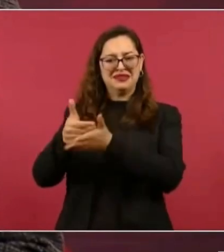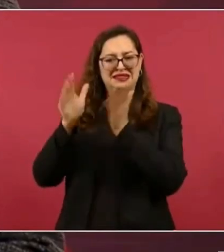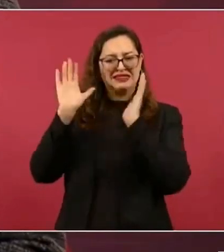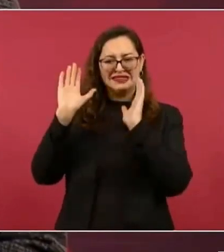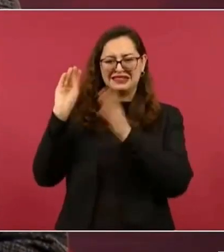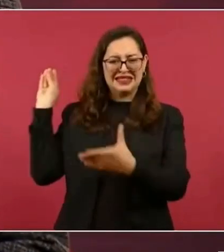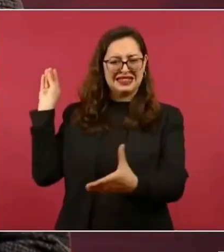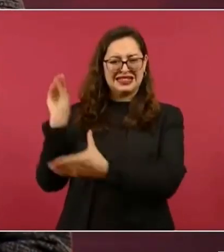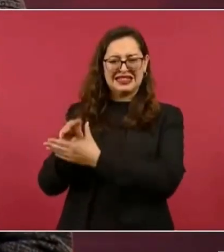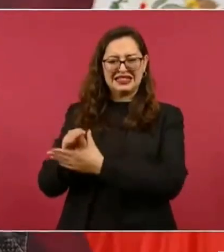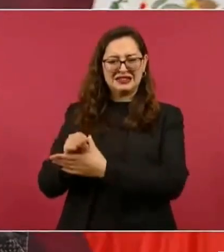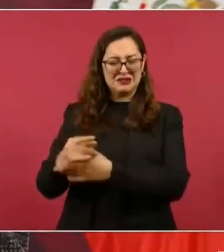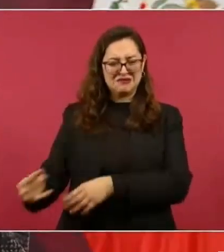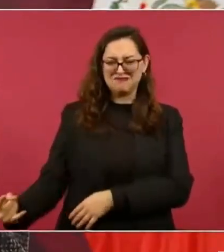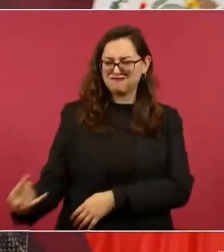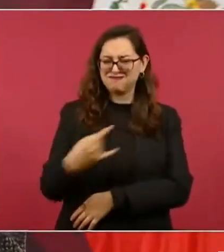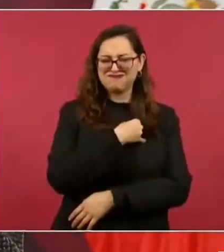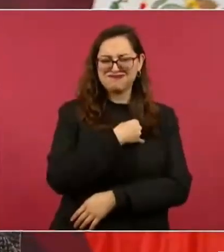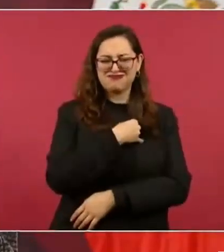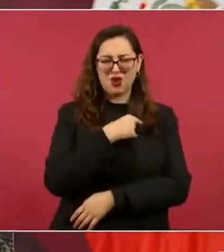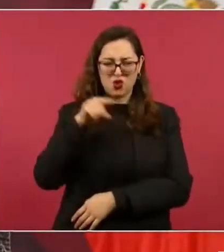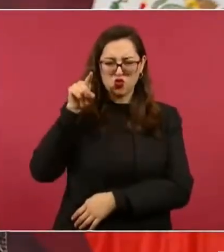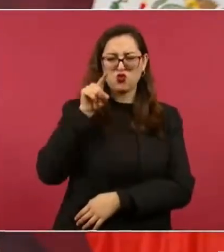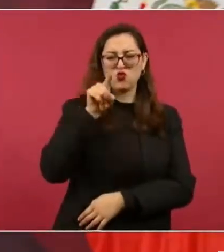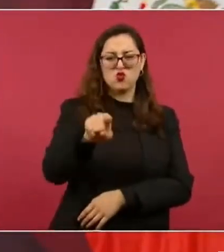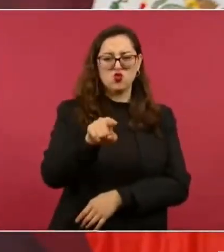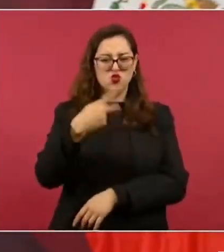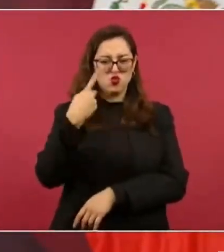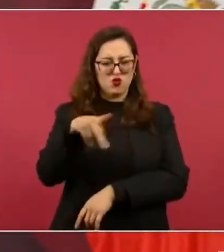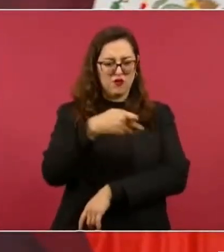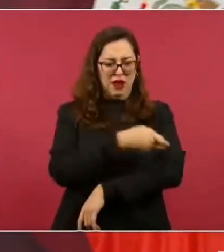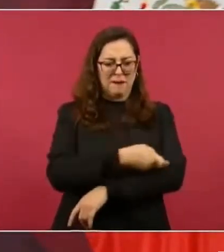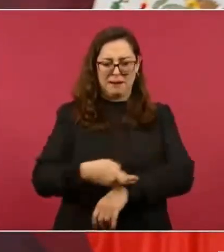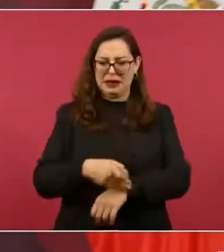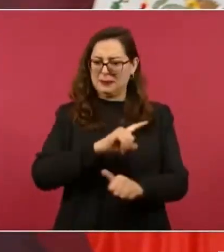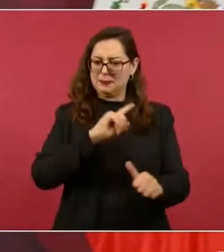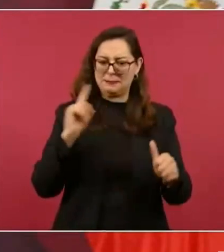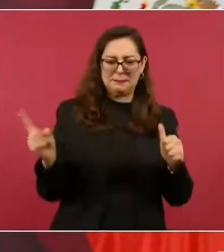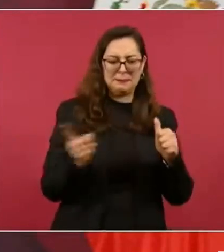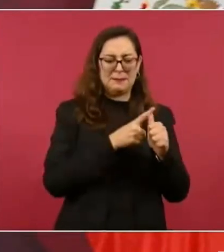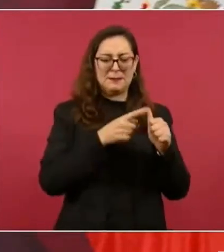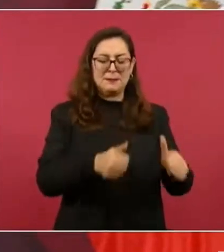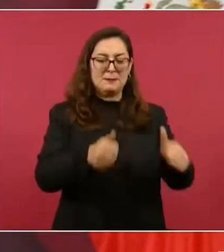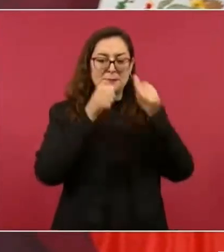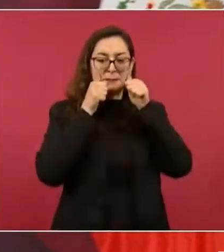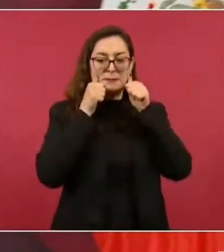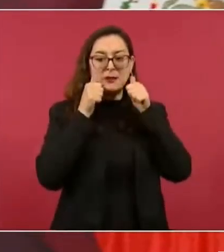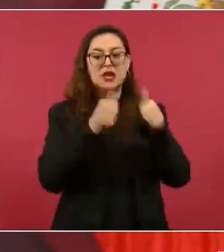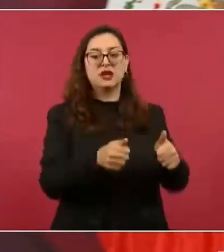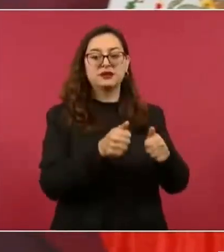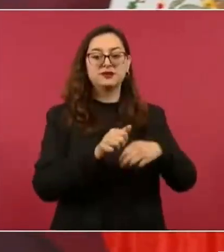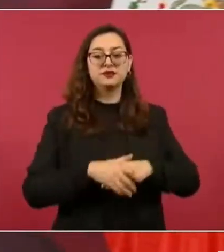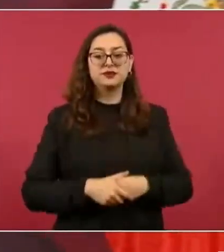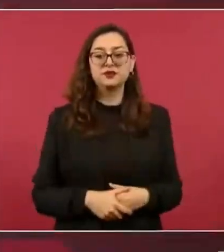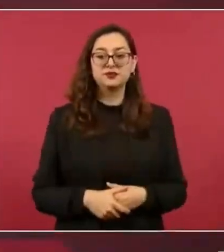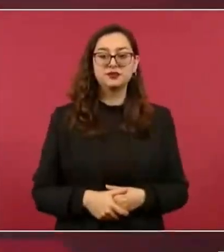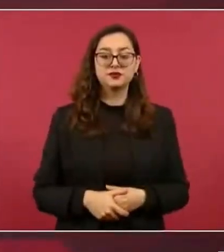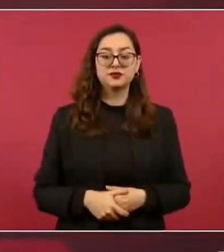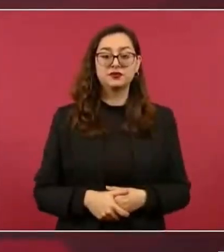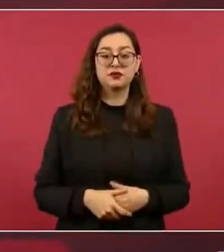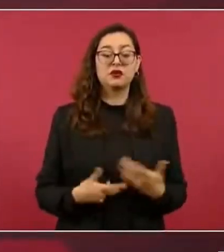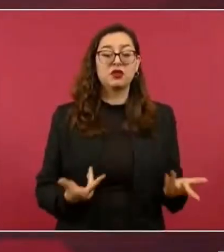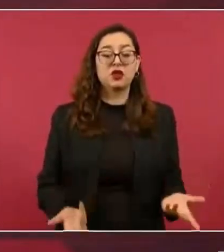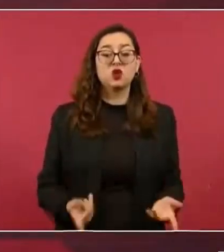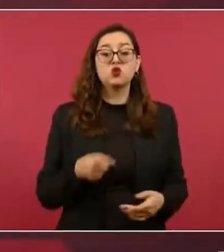y el que se mete al redentor